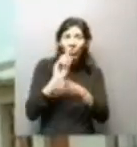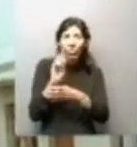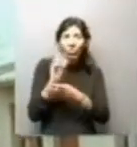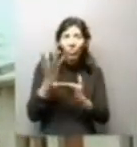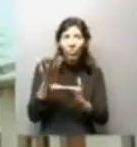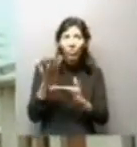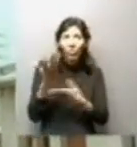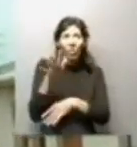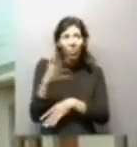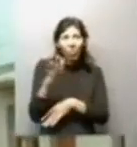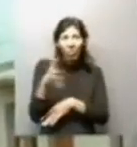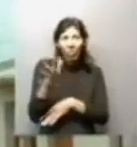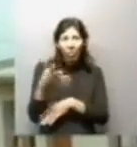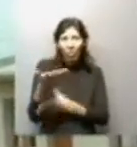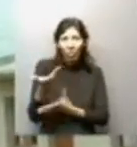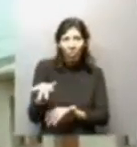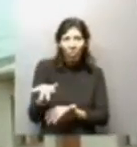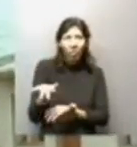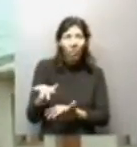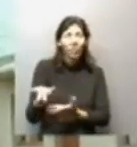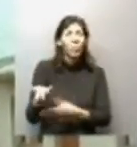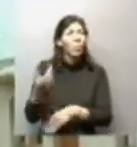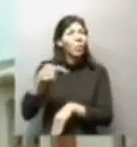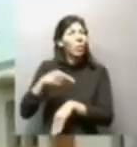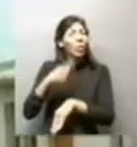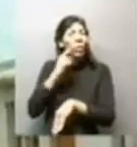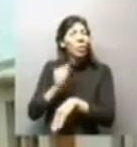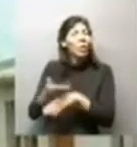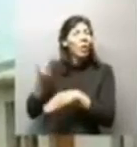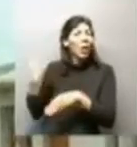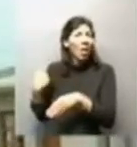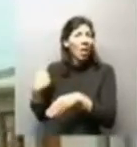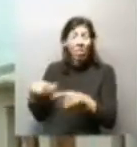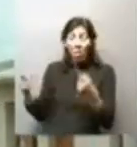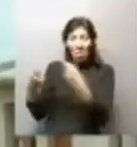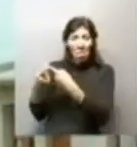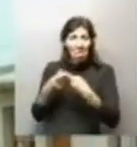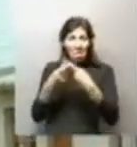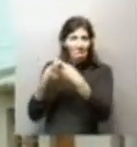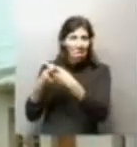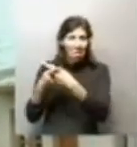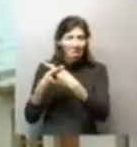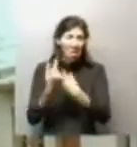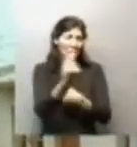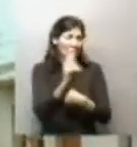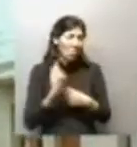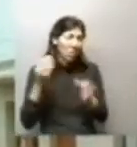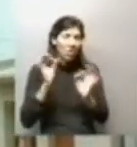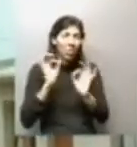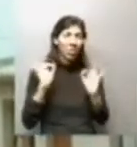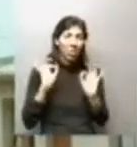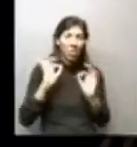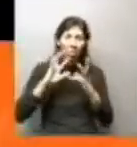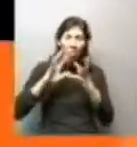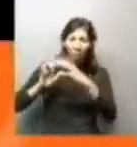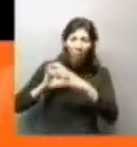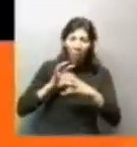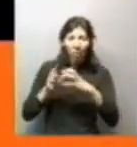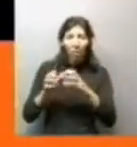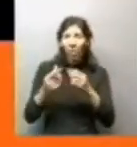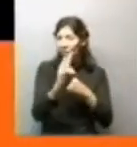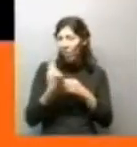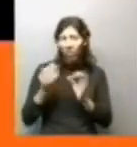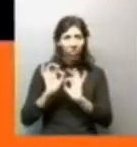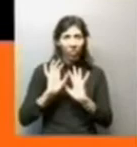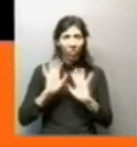más o menos. funciona. Para mí no funciona. No, no funciona porque los otros días estaban ahí peleándola y nadie vino. Estuvieron peleando ahí y nadie